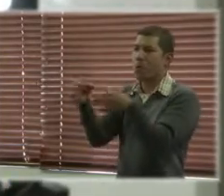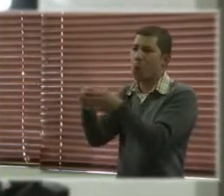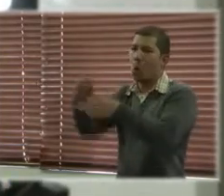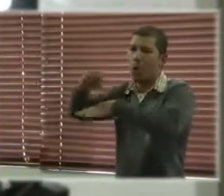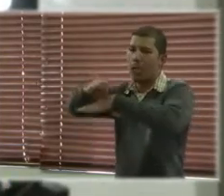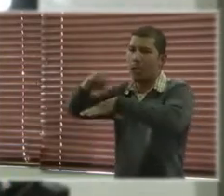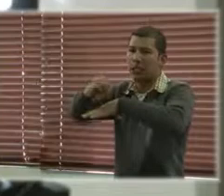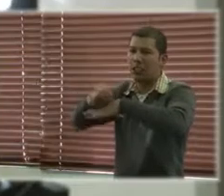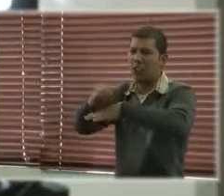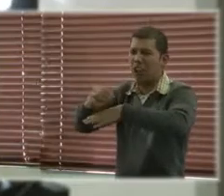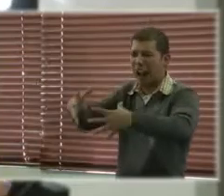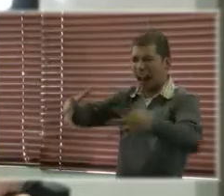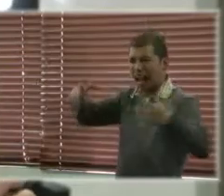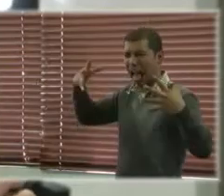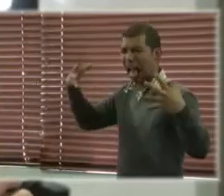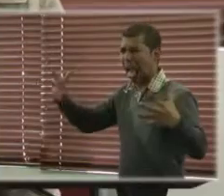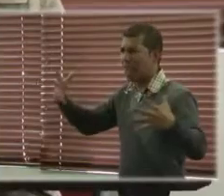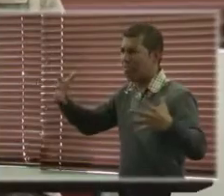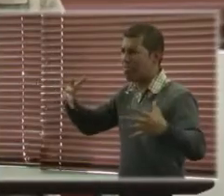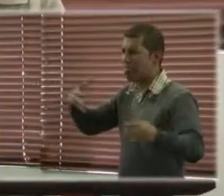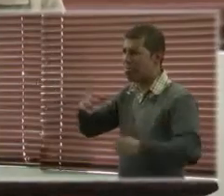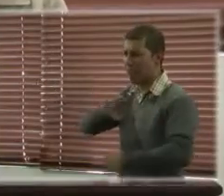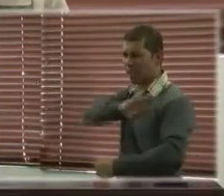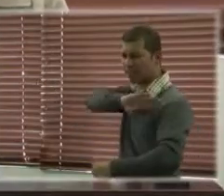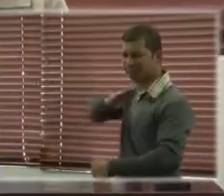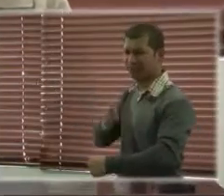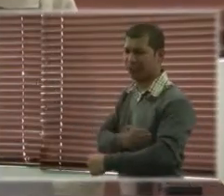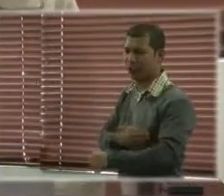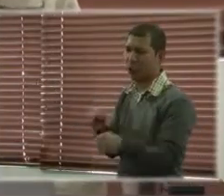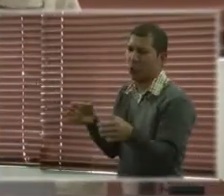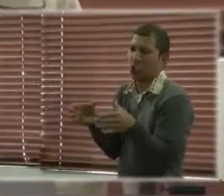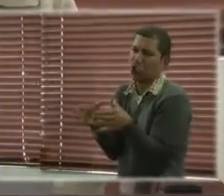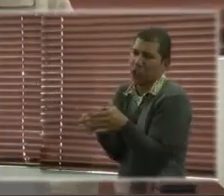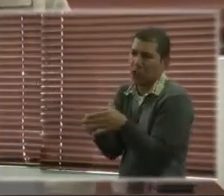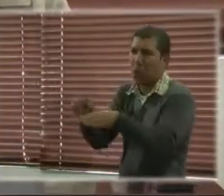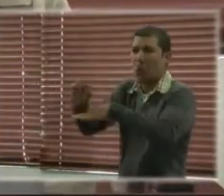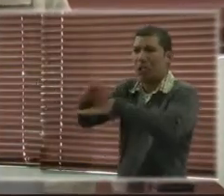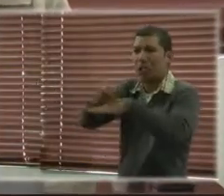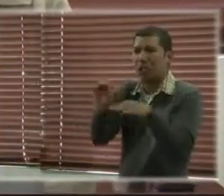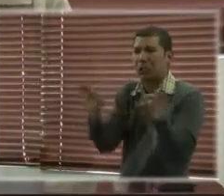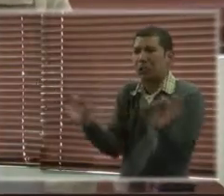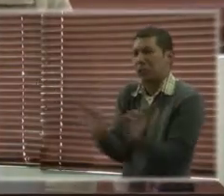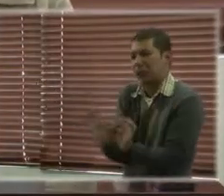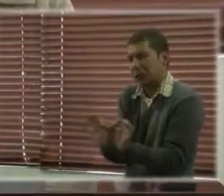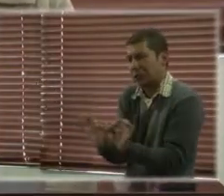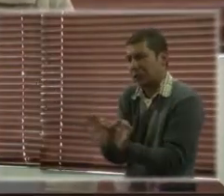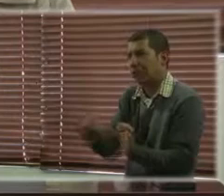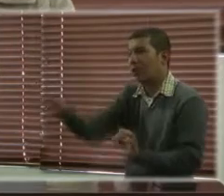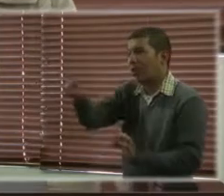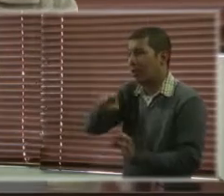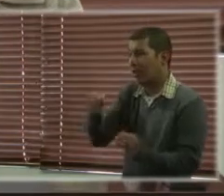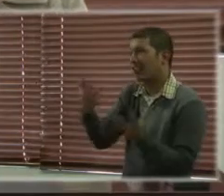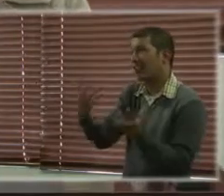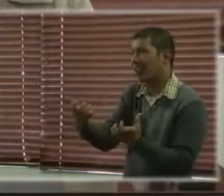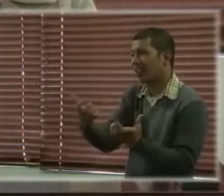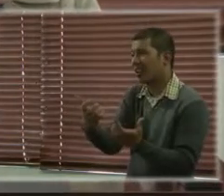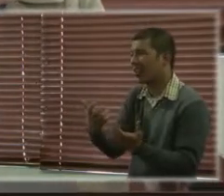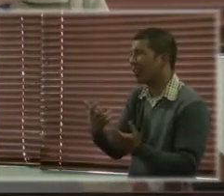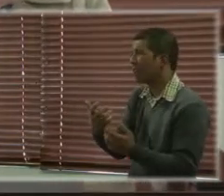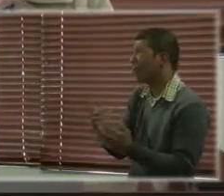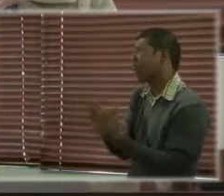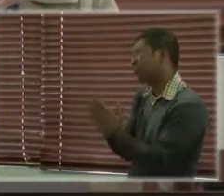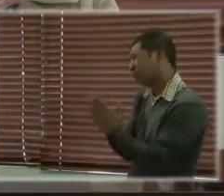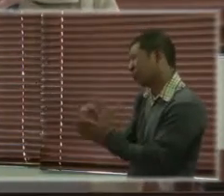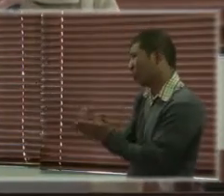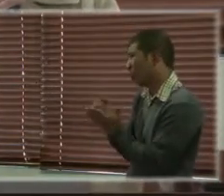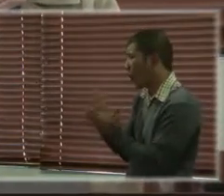y que cuentan con pocos fondos y nos han pedido apoyo para identificar fuentes de financiamiento, y eso